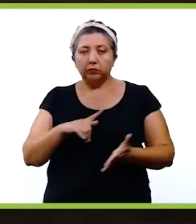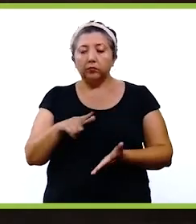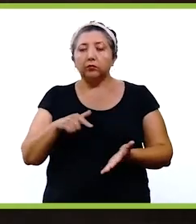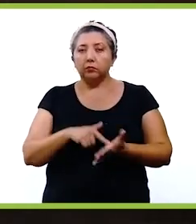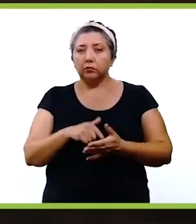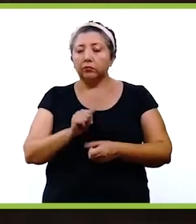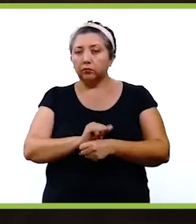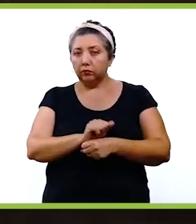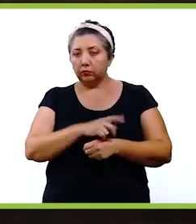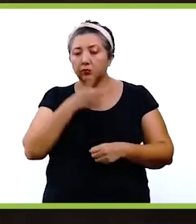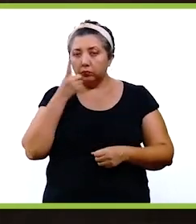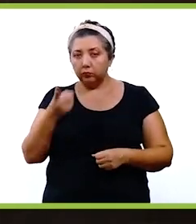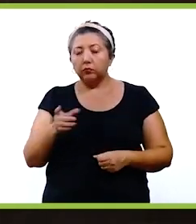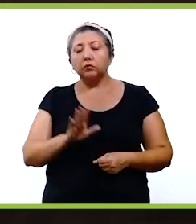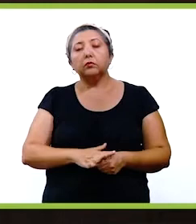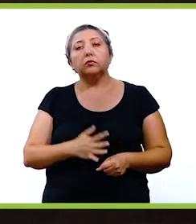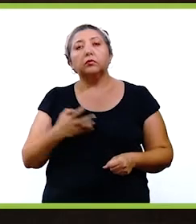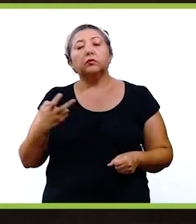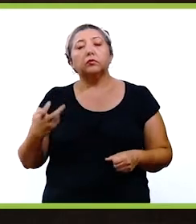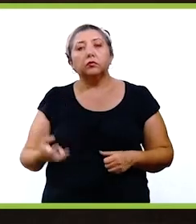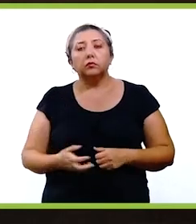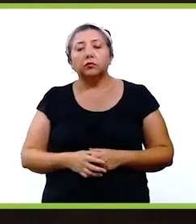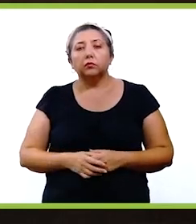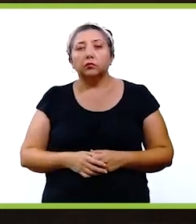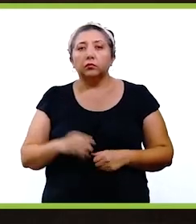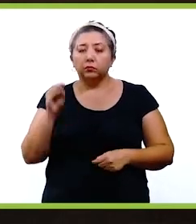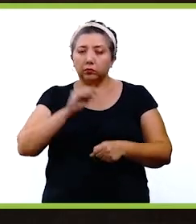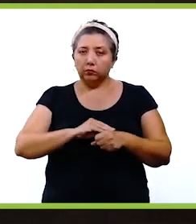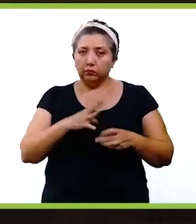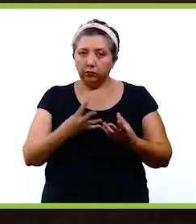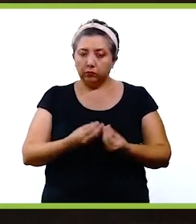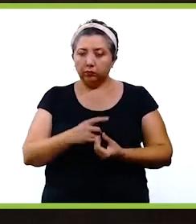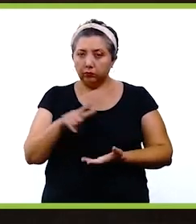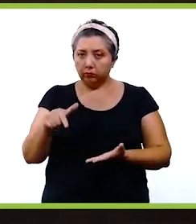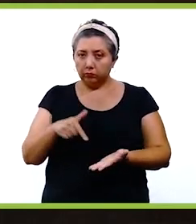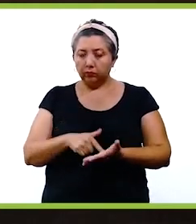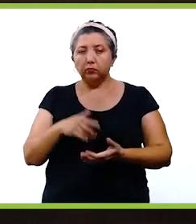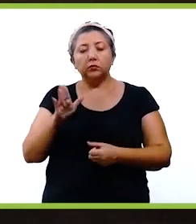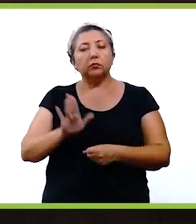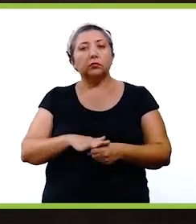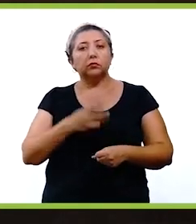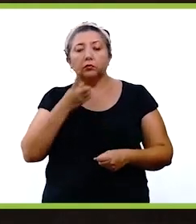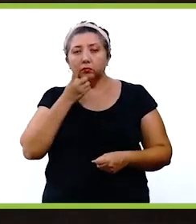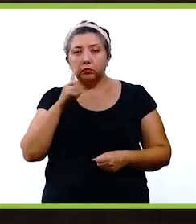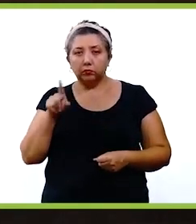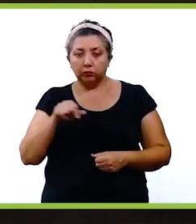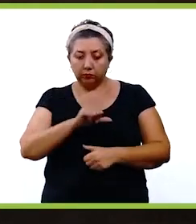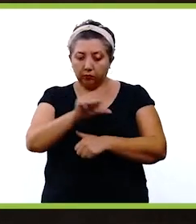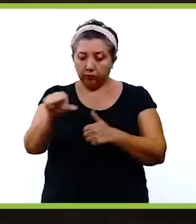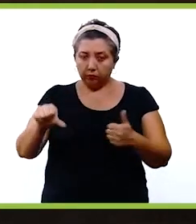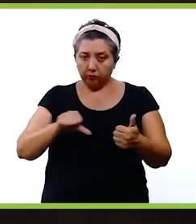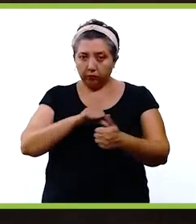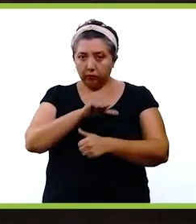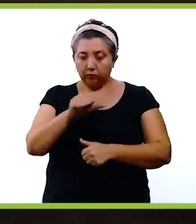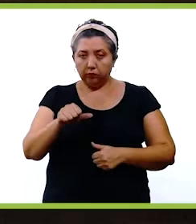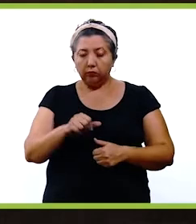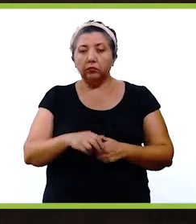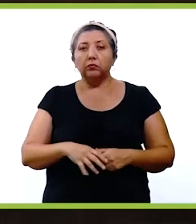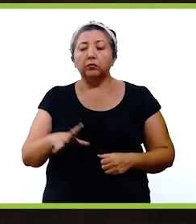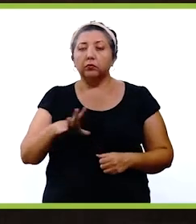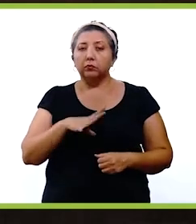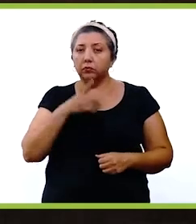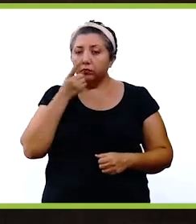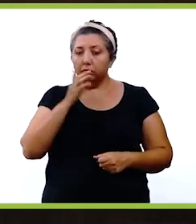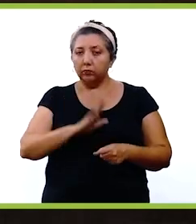estacionamiento. Y esto es algo que por eso pusimos esa ubicación, porque en lo que son los alrededores del estadio